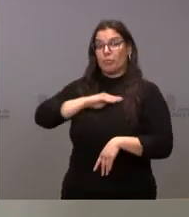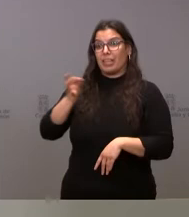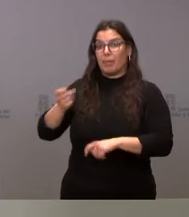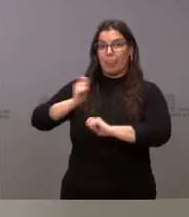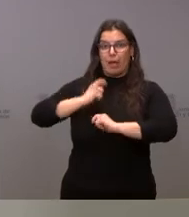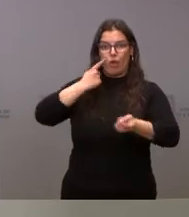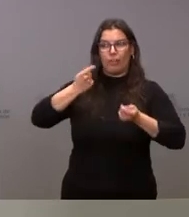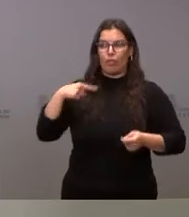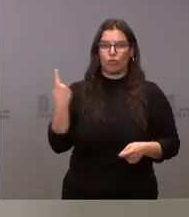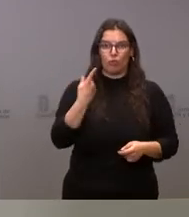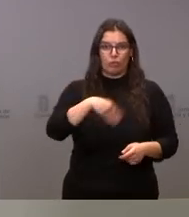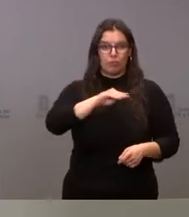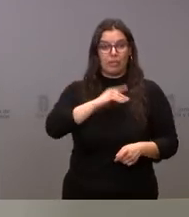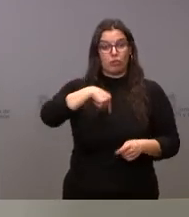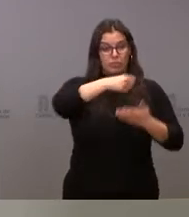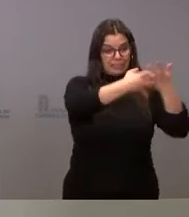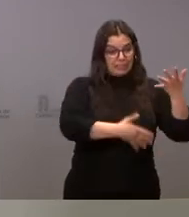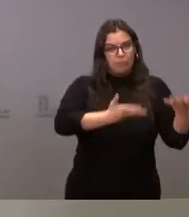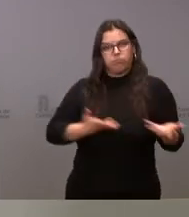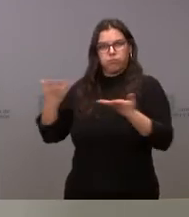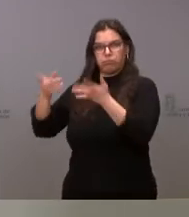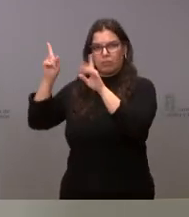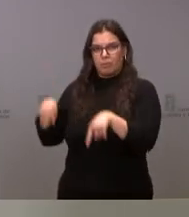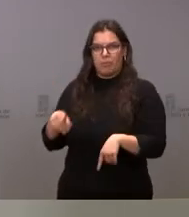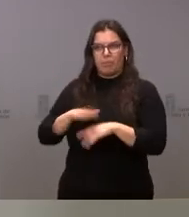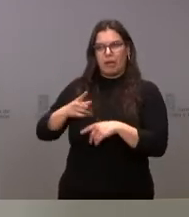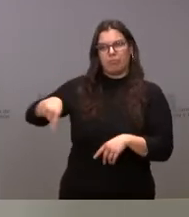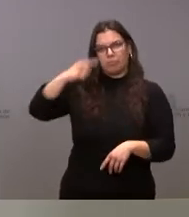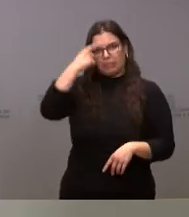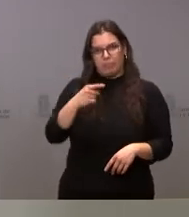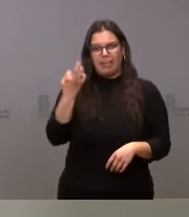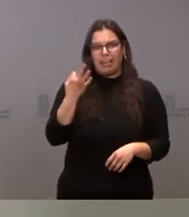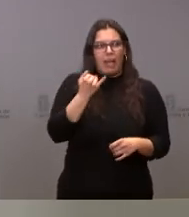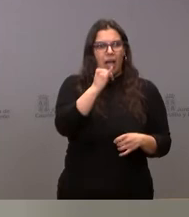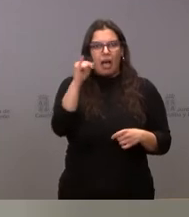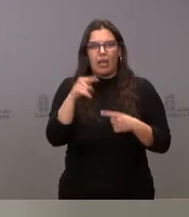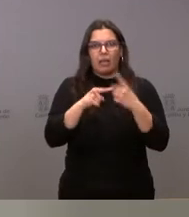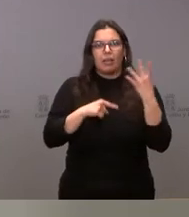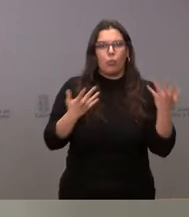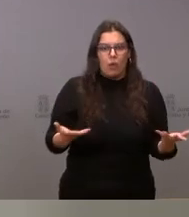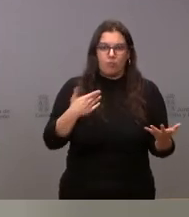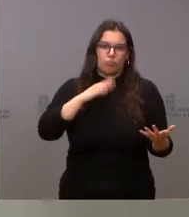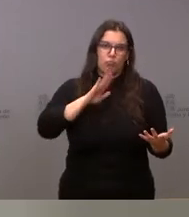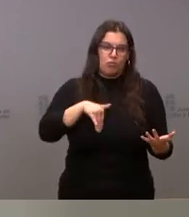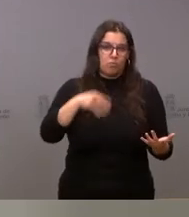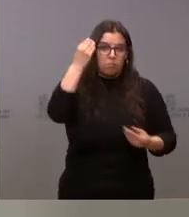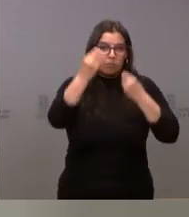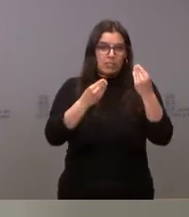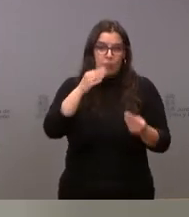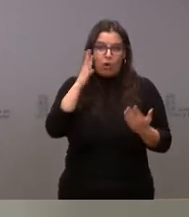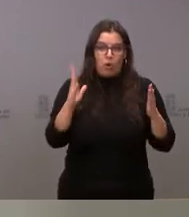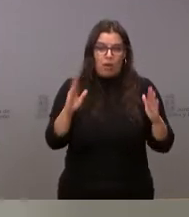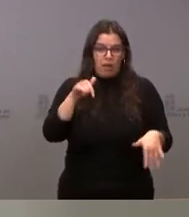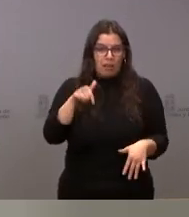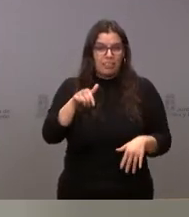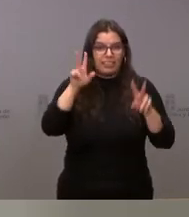hemos puesto a disposición del Gobierno también este tipo de disposición que nos parece muy oportuno y muy adecuado en este ámbito